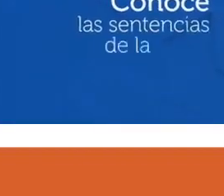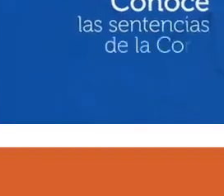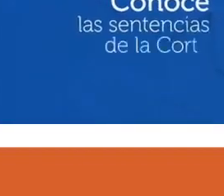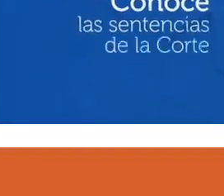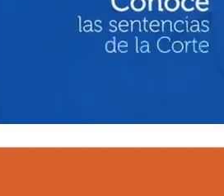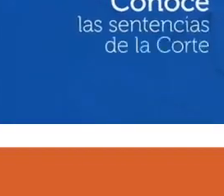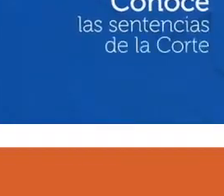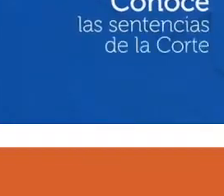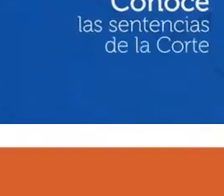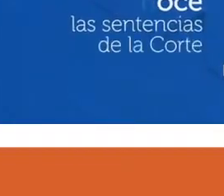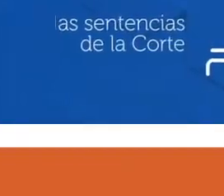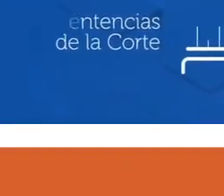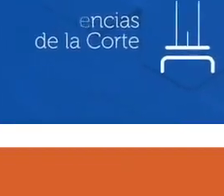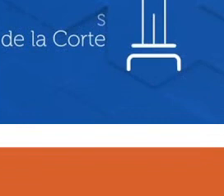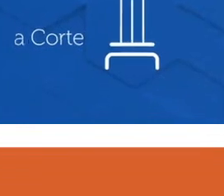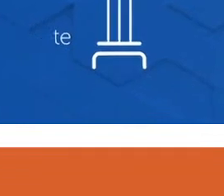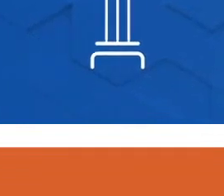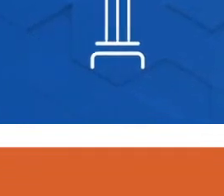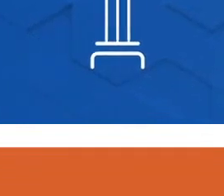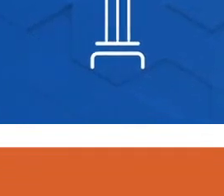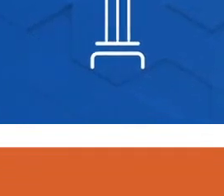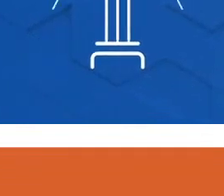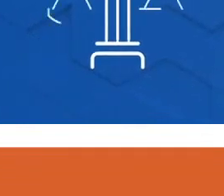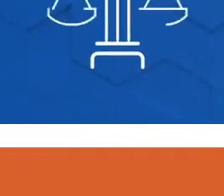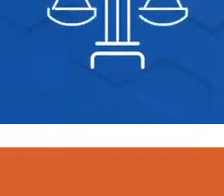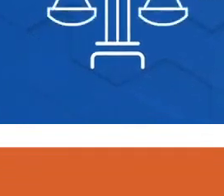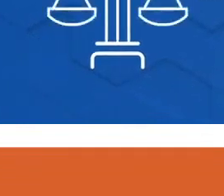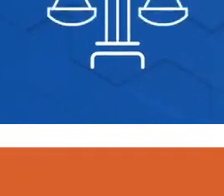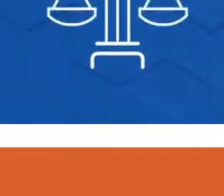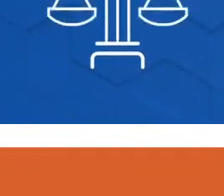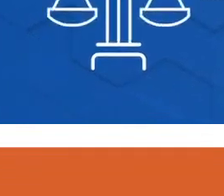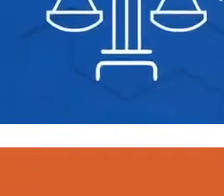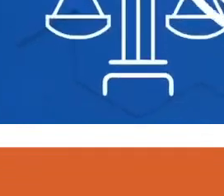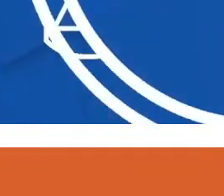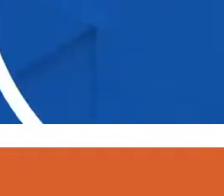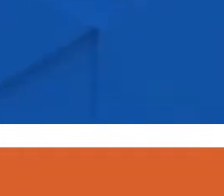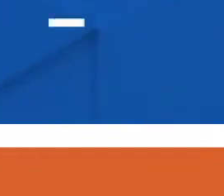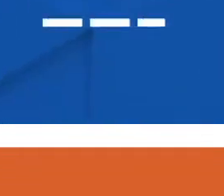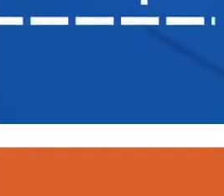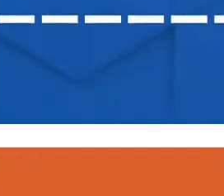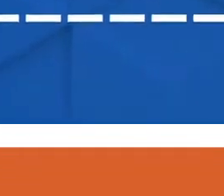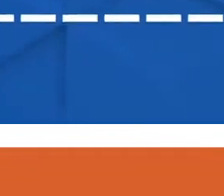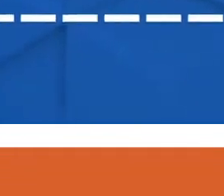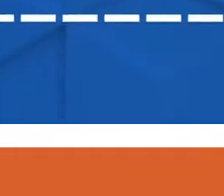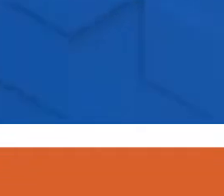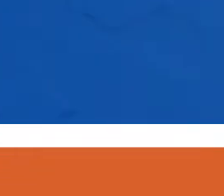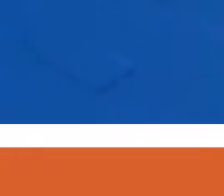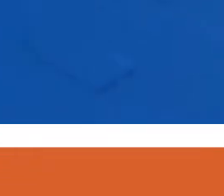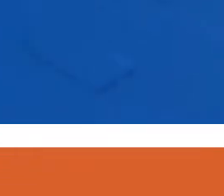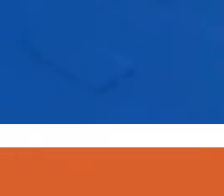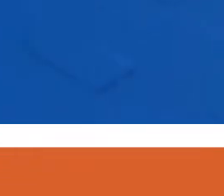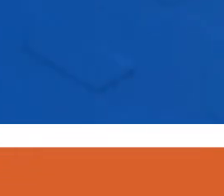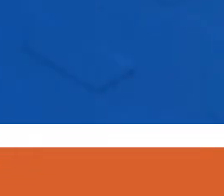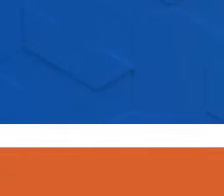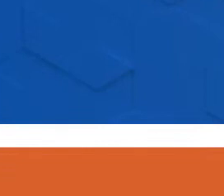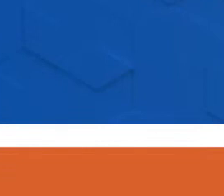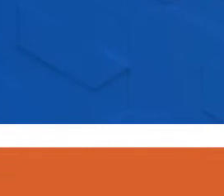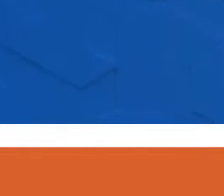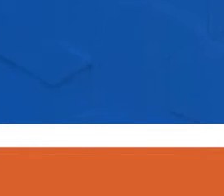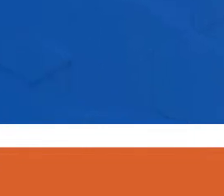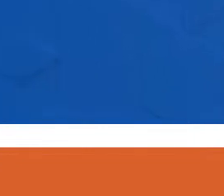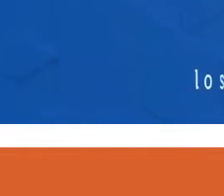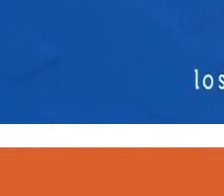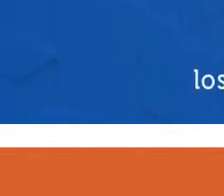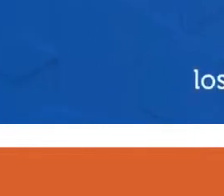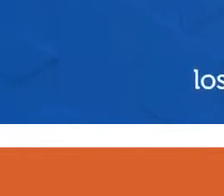Conoce las sentencias de la Corte que protegen los derechos humanos de todas las personas. Para ampliar tu conocimiento sobre el trabajo jurisdiccional,